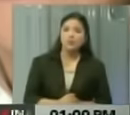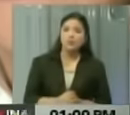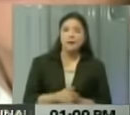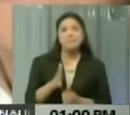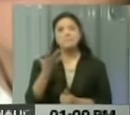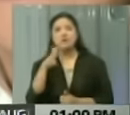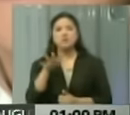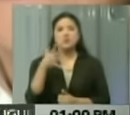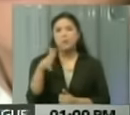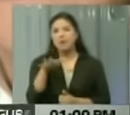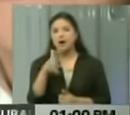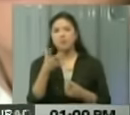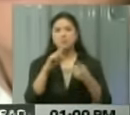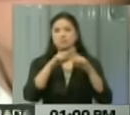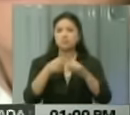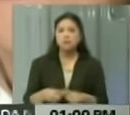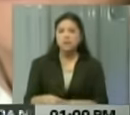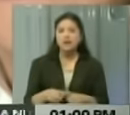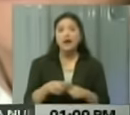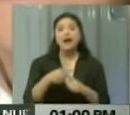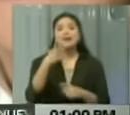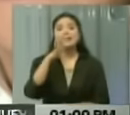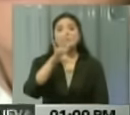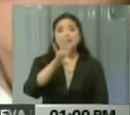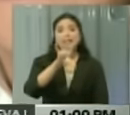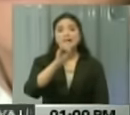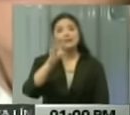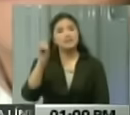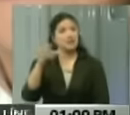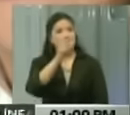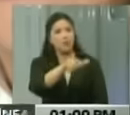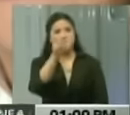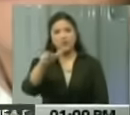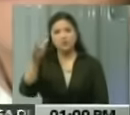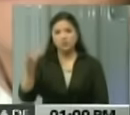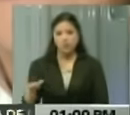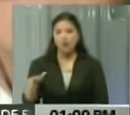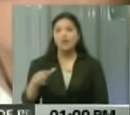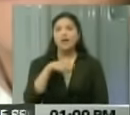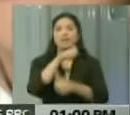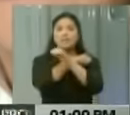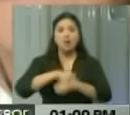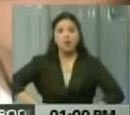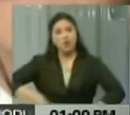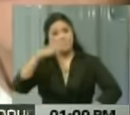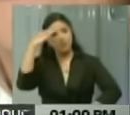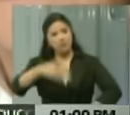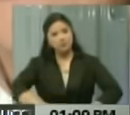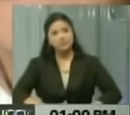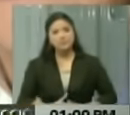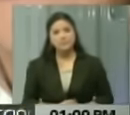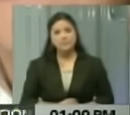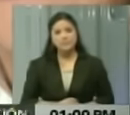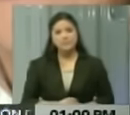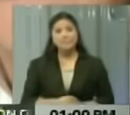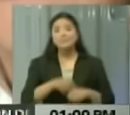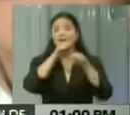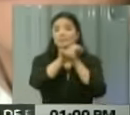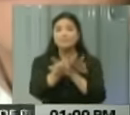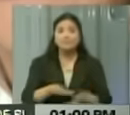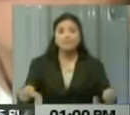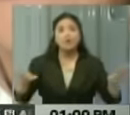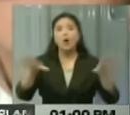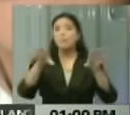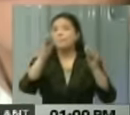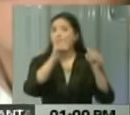aproximado de más de 500 funcionarios de la Fuerza Armada Nacional Bolivariana están desplegados por